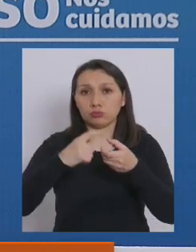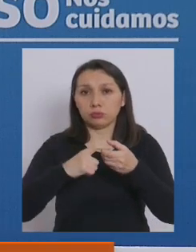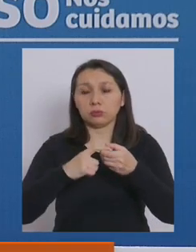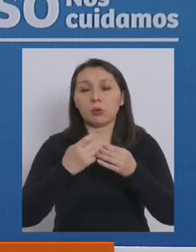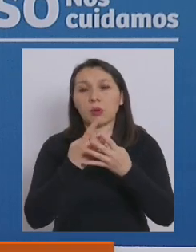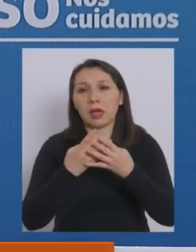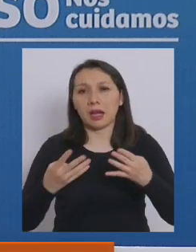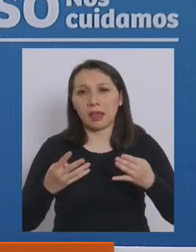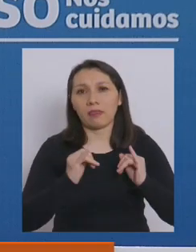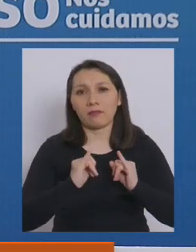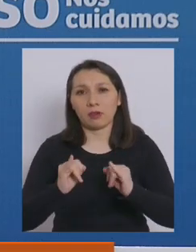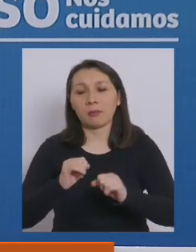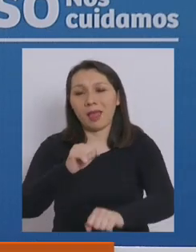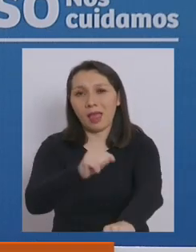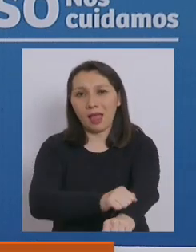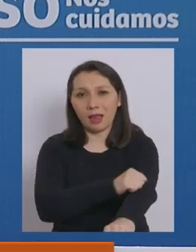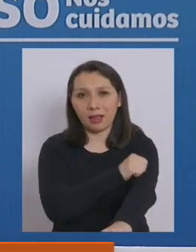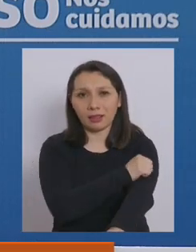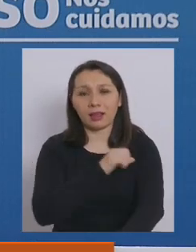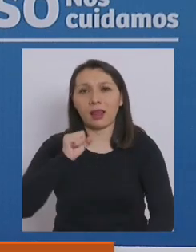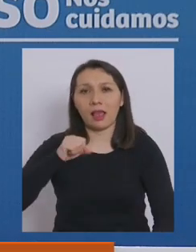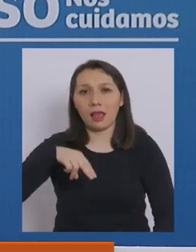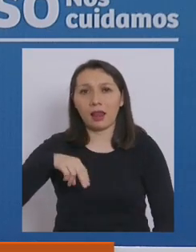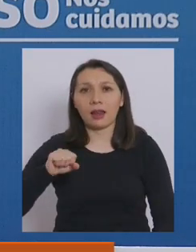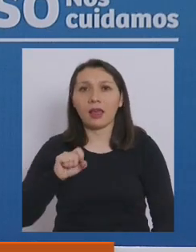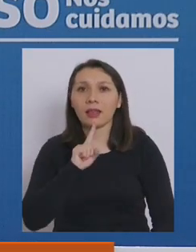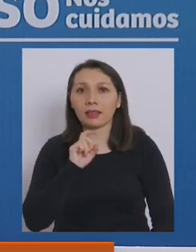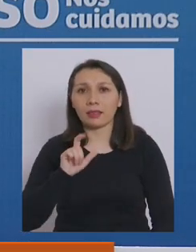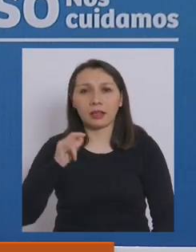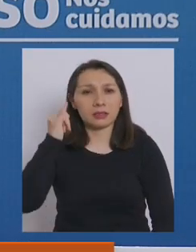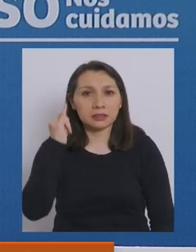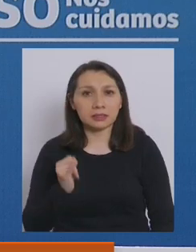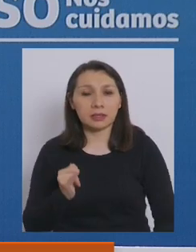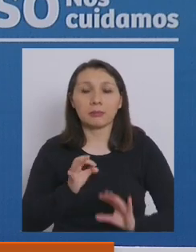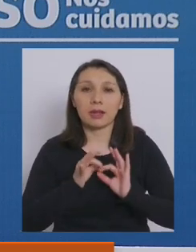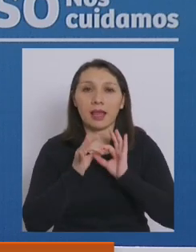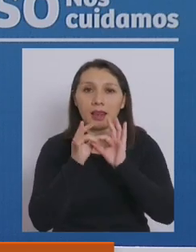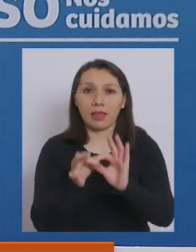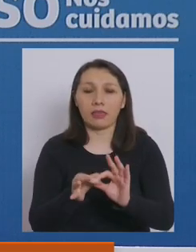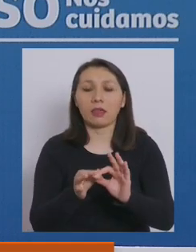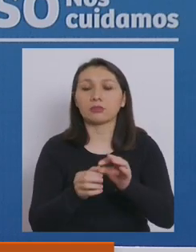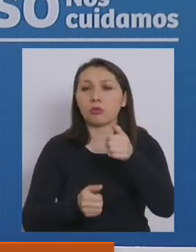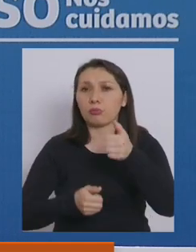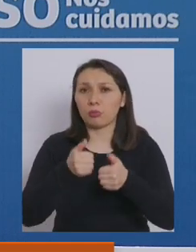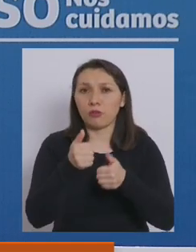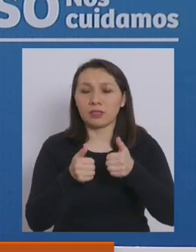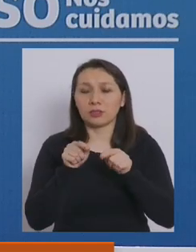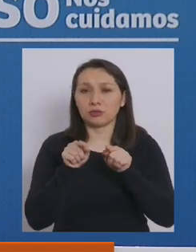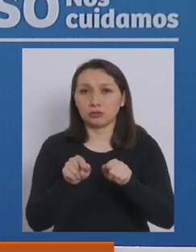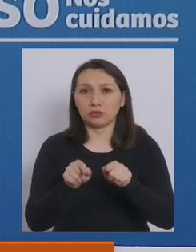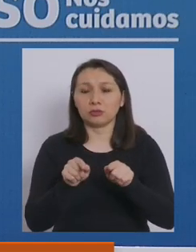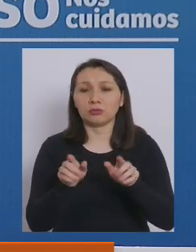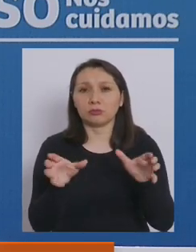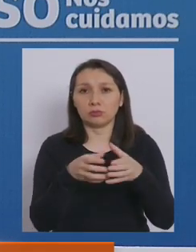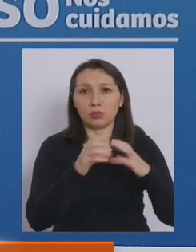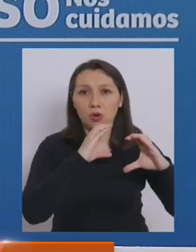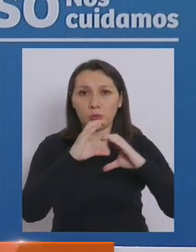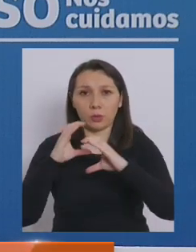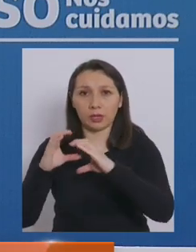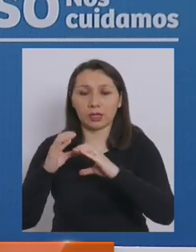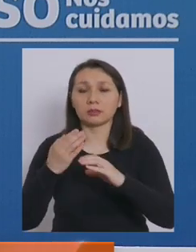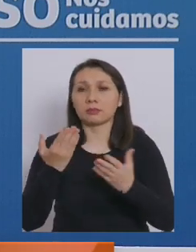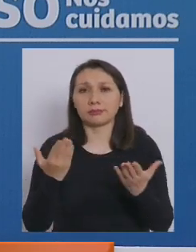esta red, los canales de Arcatel y Anatel, y como siempre agradezco a los profesionales del área de la comunicación,